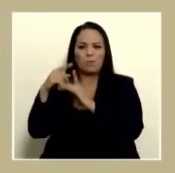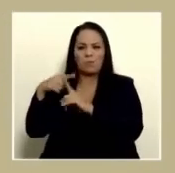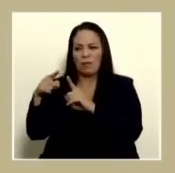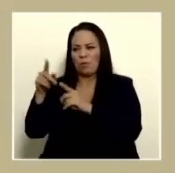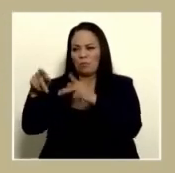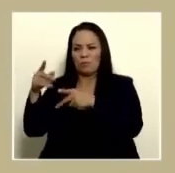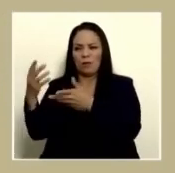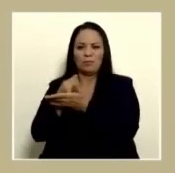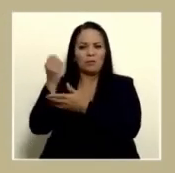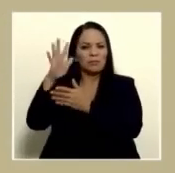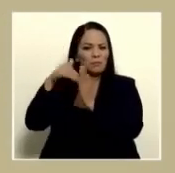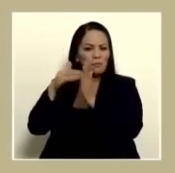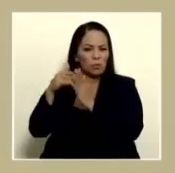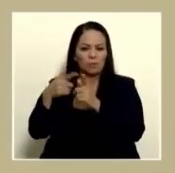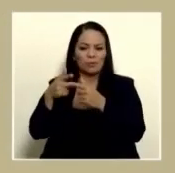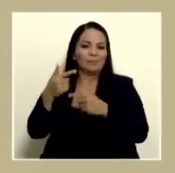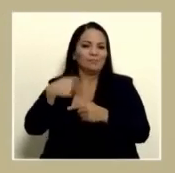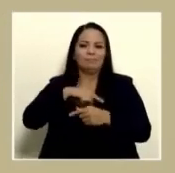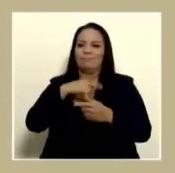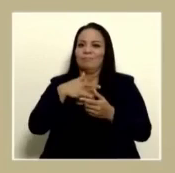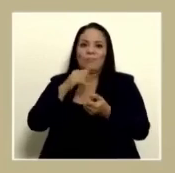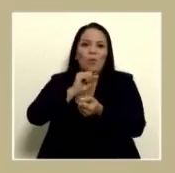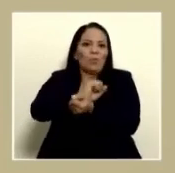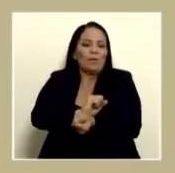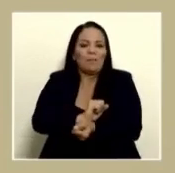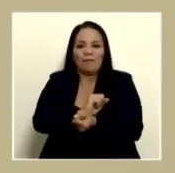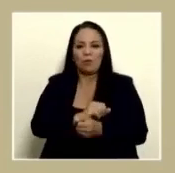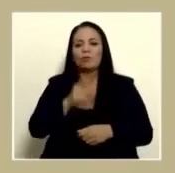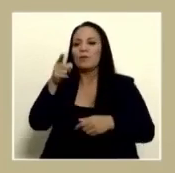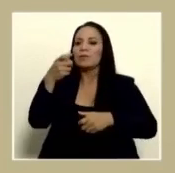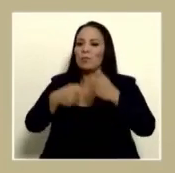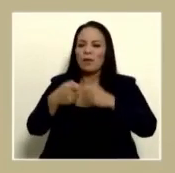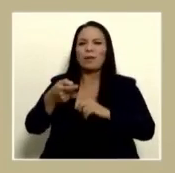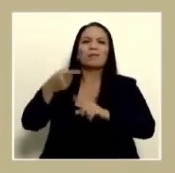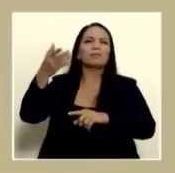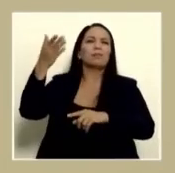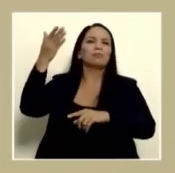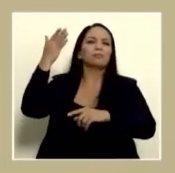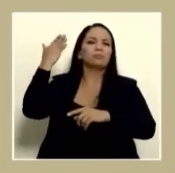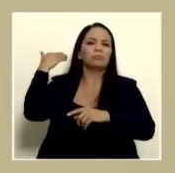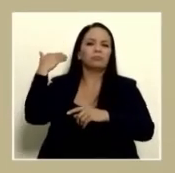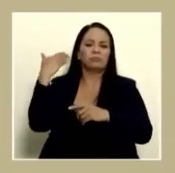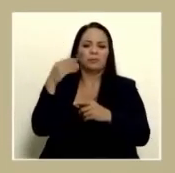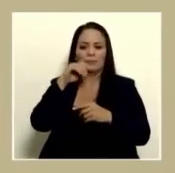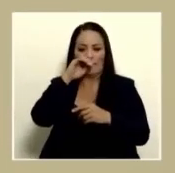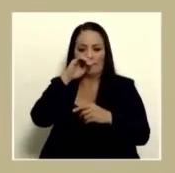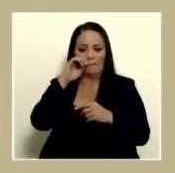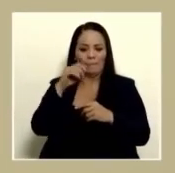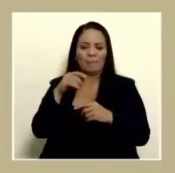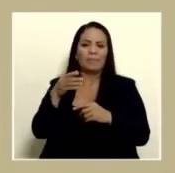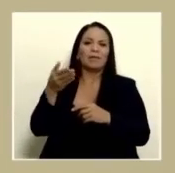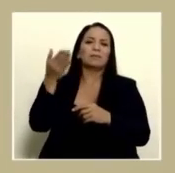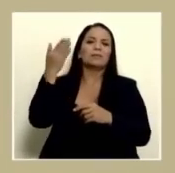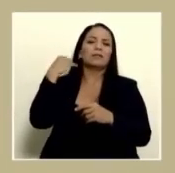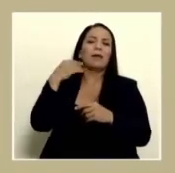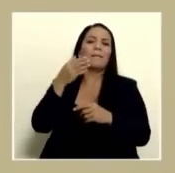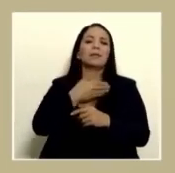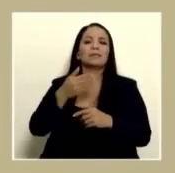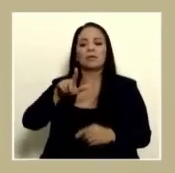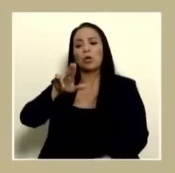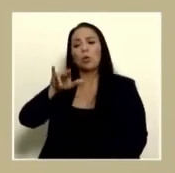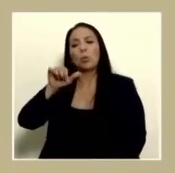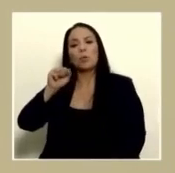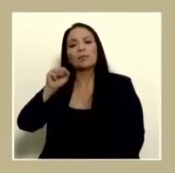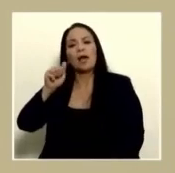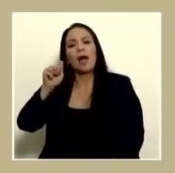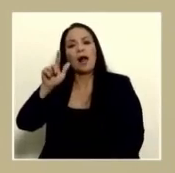entonces estamos amarrados doña Laura pero es un problema que viene del año desde la administración de don Luis Alberto Monge usted no había nacido